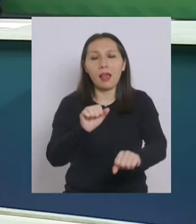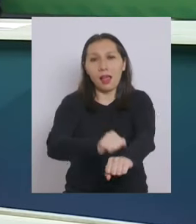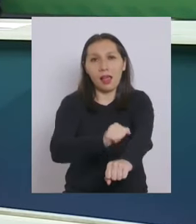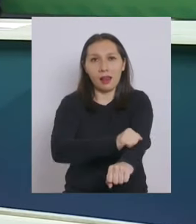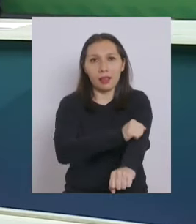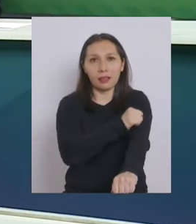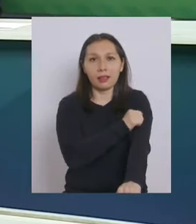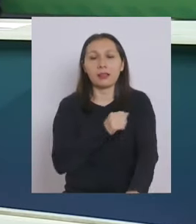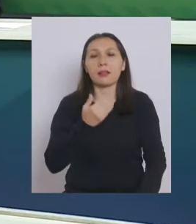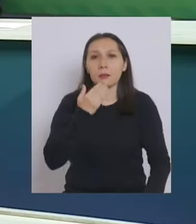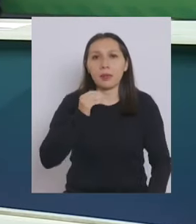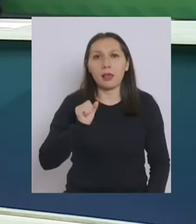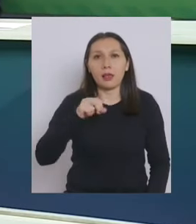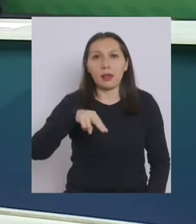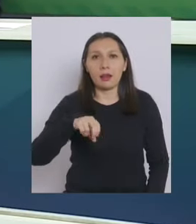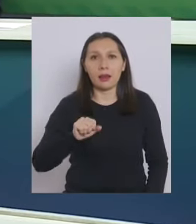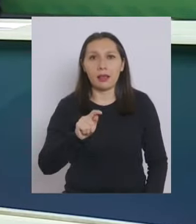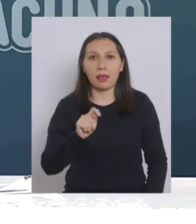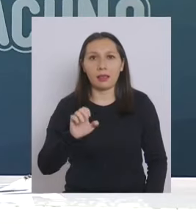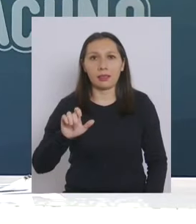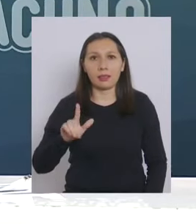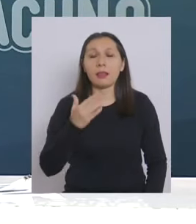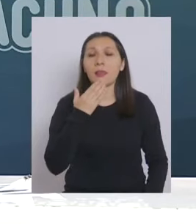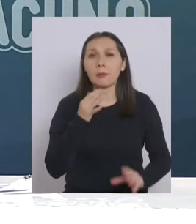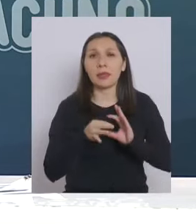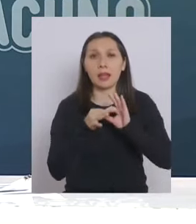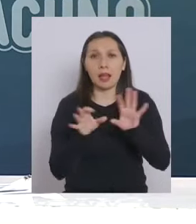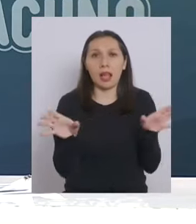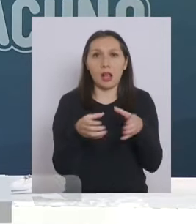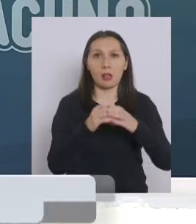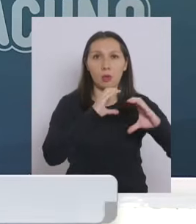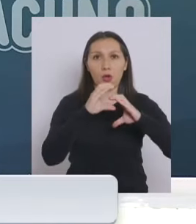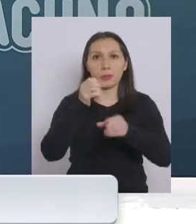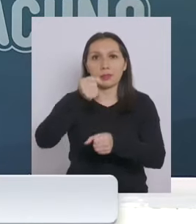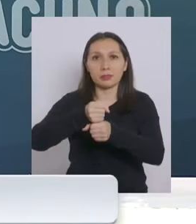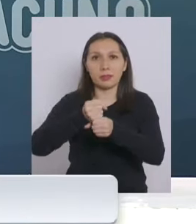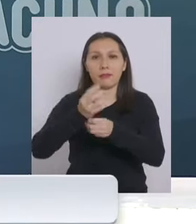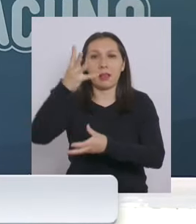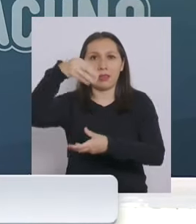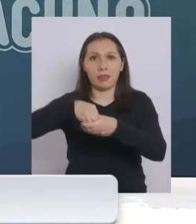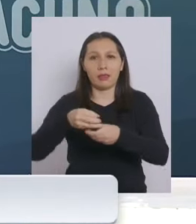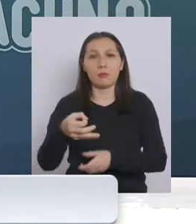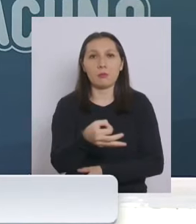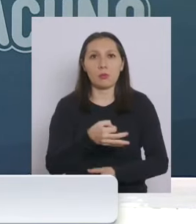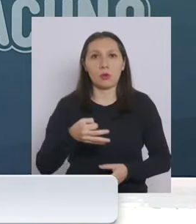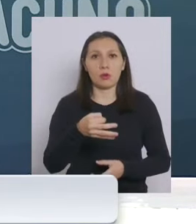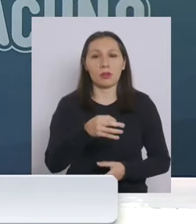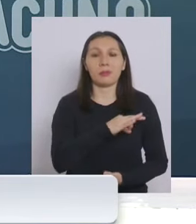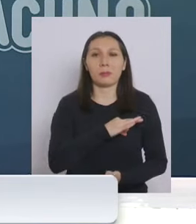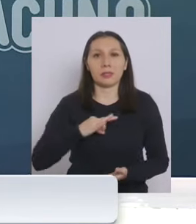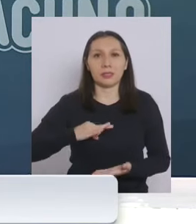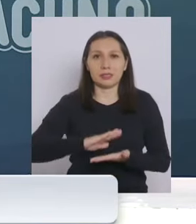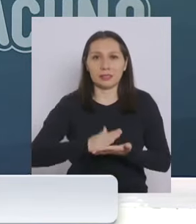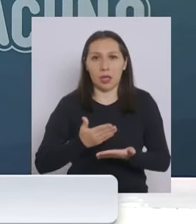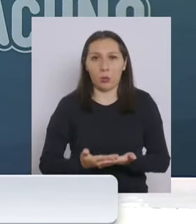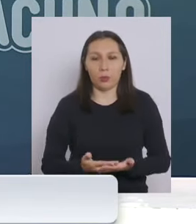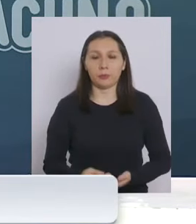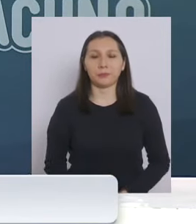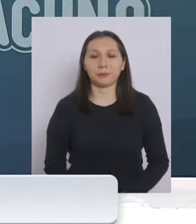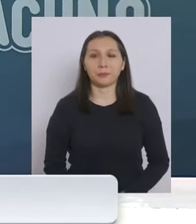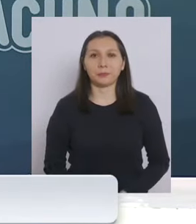habla hasta ahora el Ministro de Salud Enrique París también agradezco a los equipos comunicacionales de la Moneda y de El Minsal